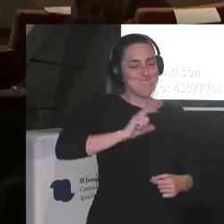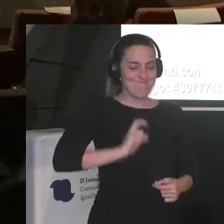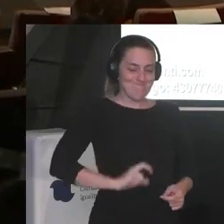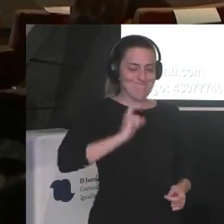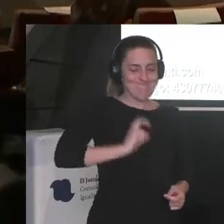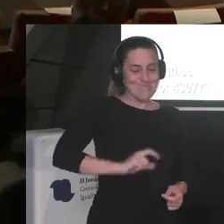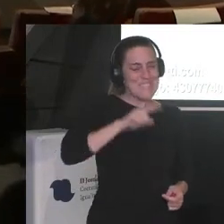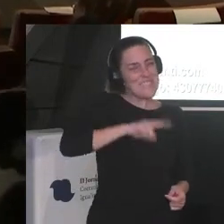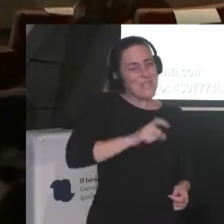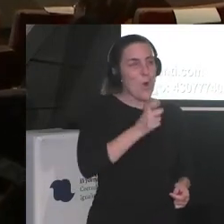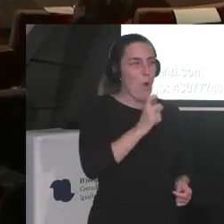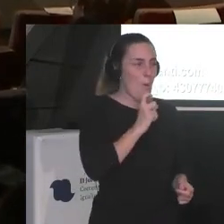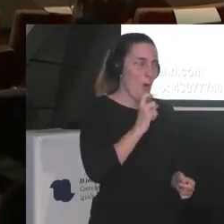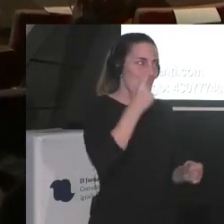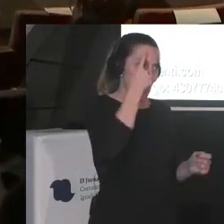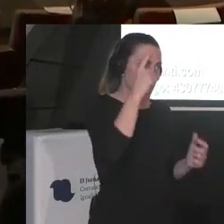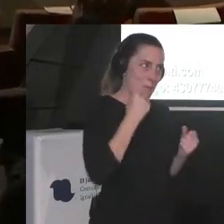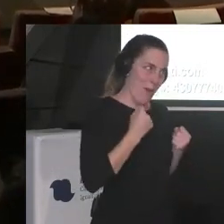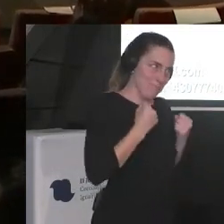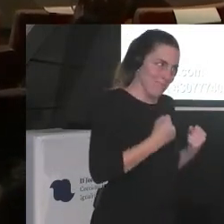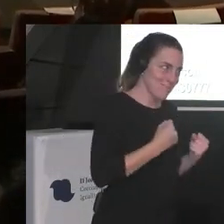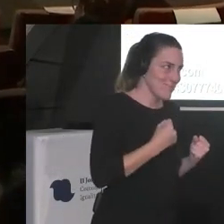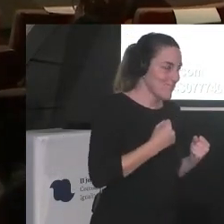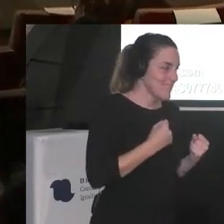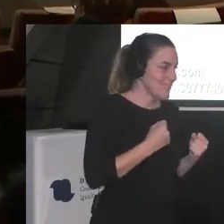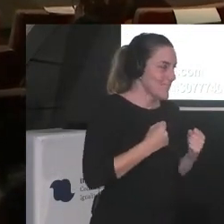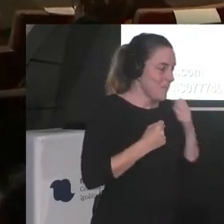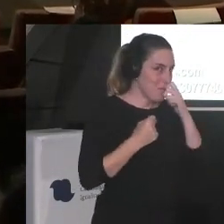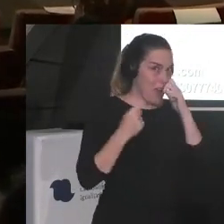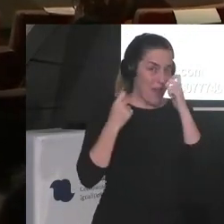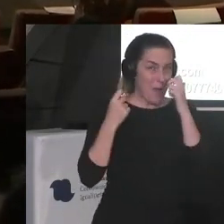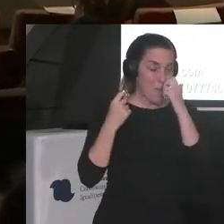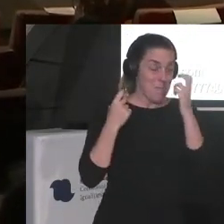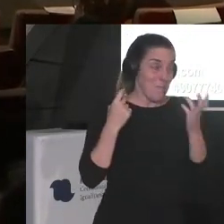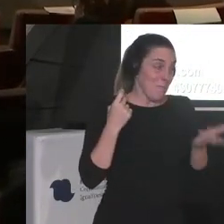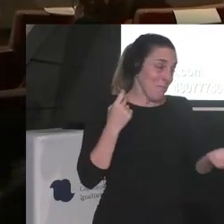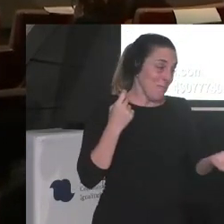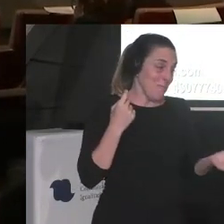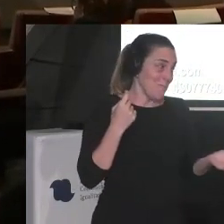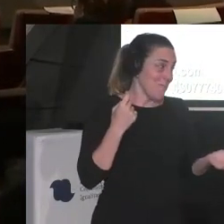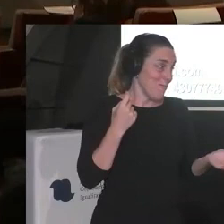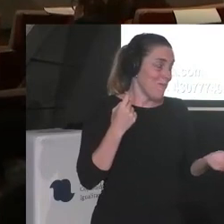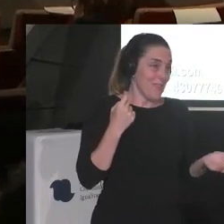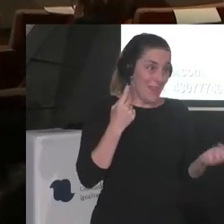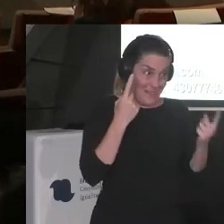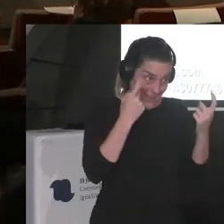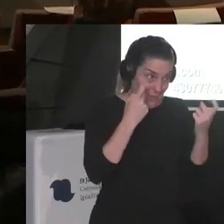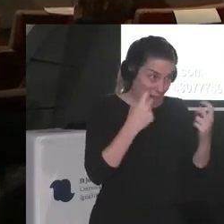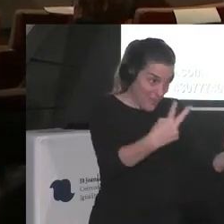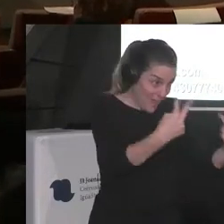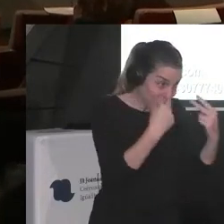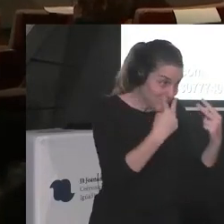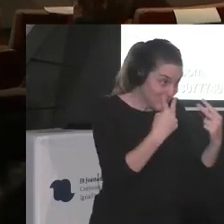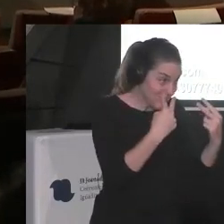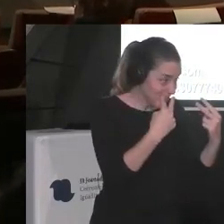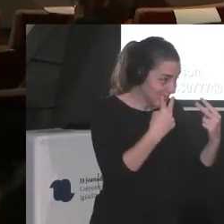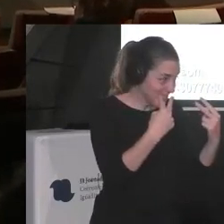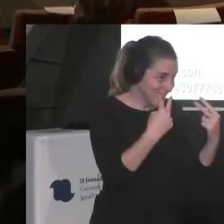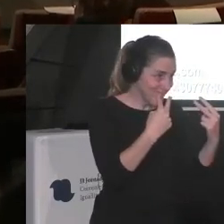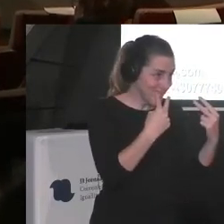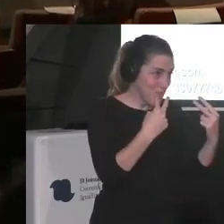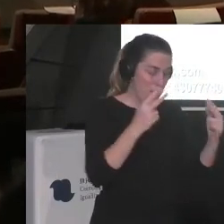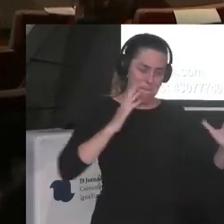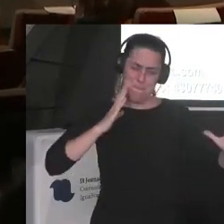es muy intensa la pregunta pero por favor falta preguntar no es obvio que estoy en mi